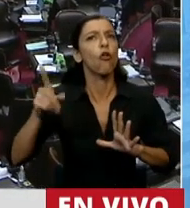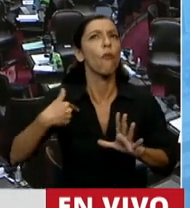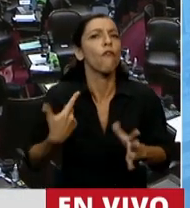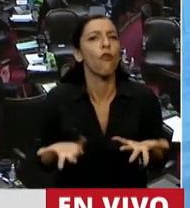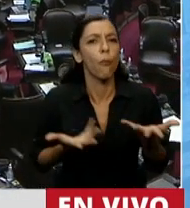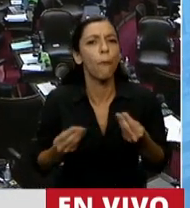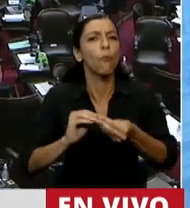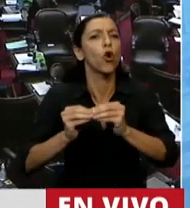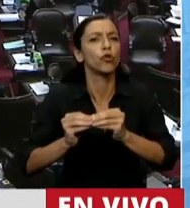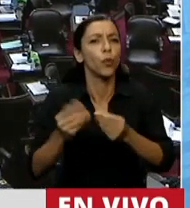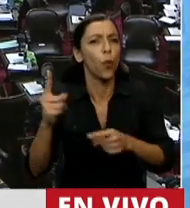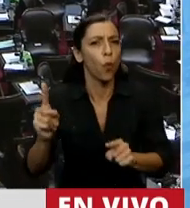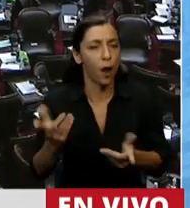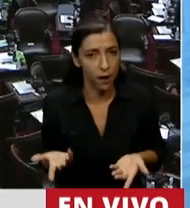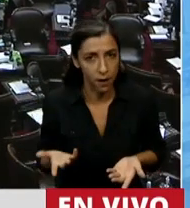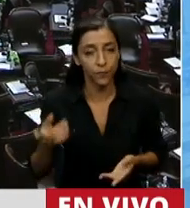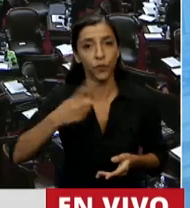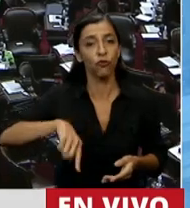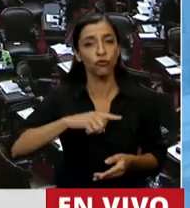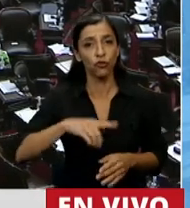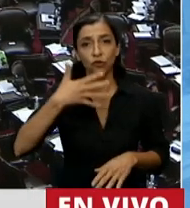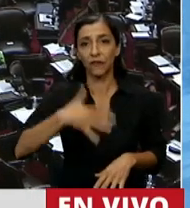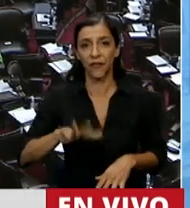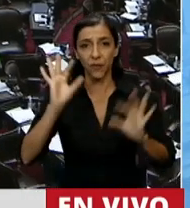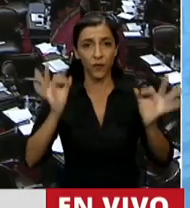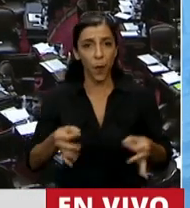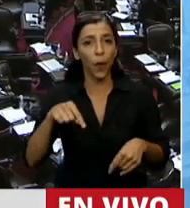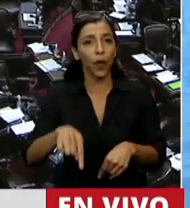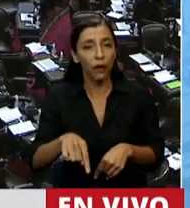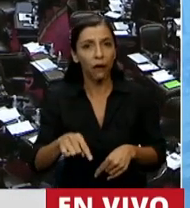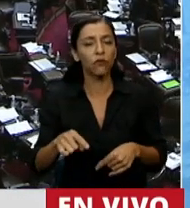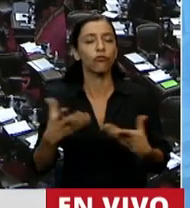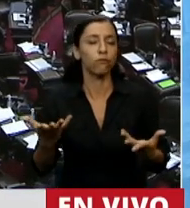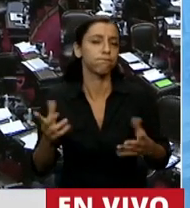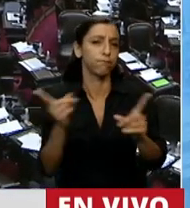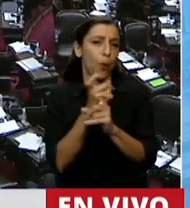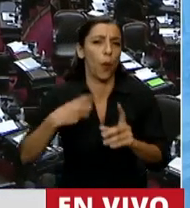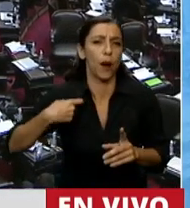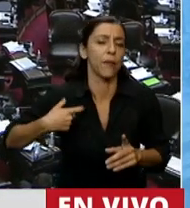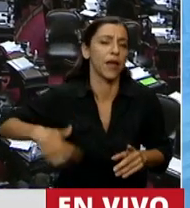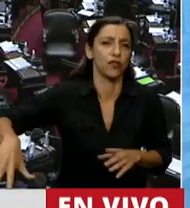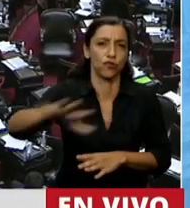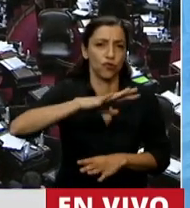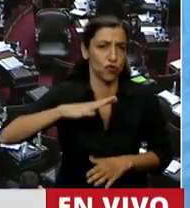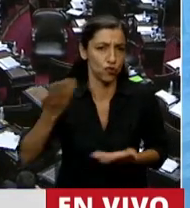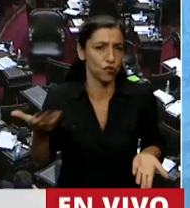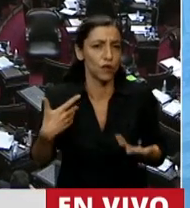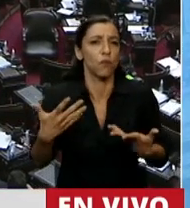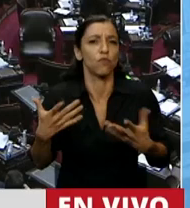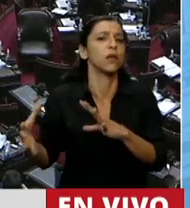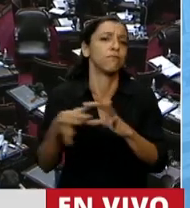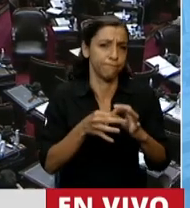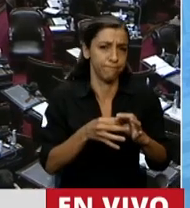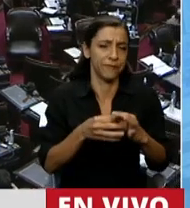Quienes entendemos que estamos frente a una problemática social vinculada a la salud, tenemos la obligación